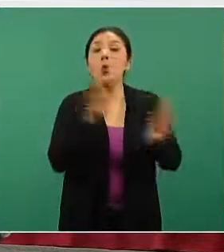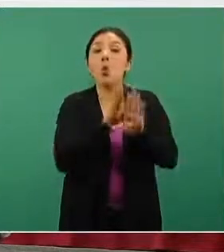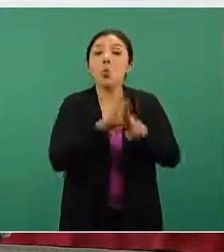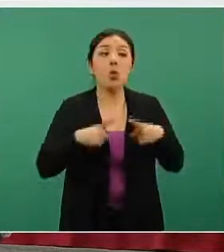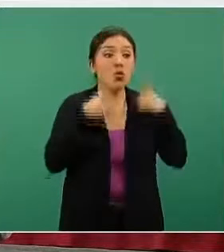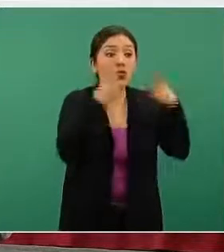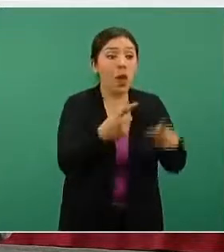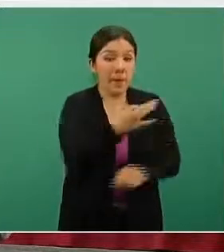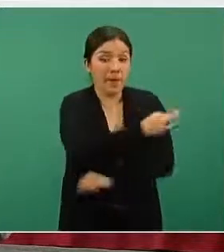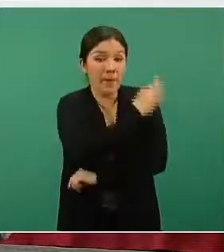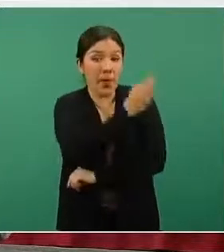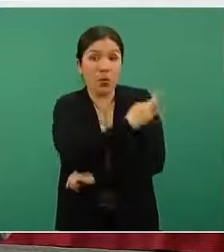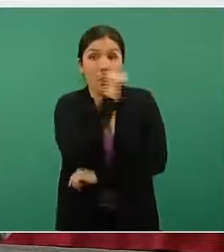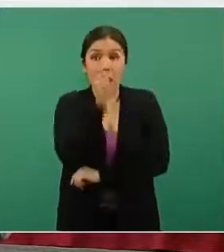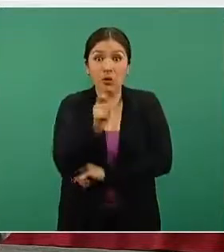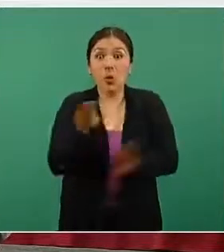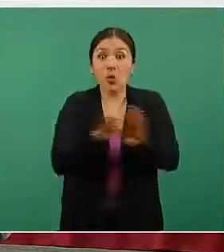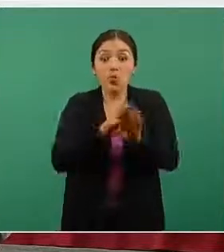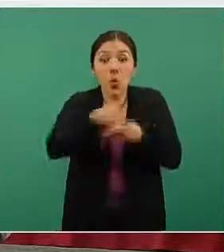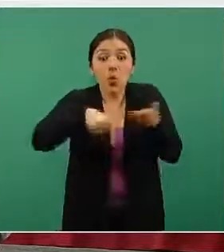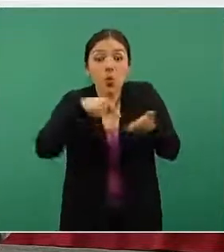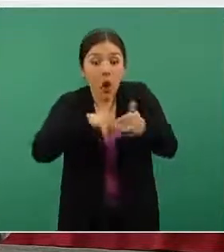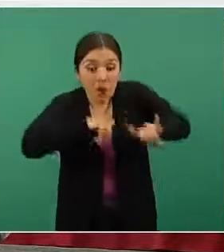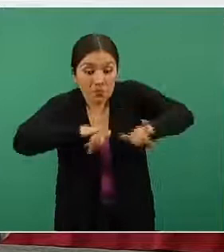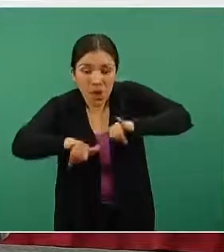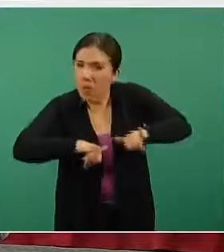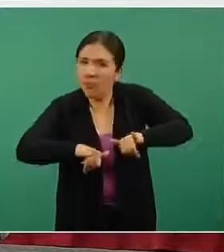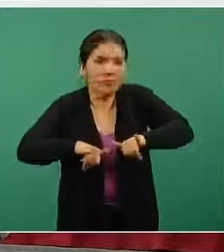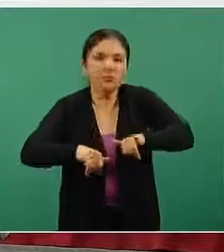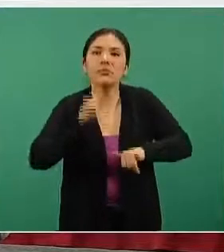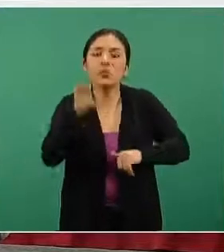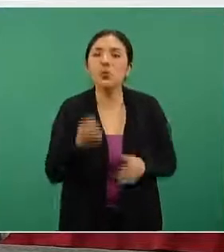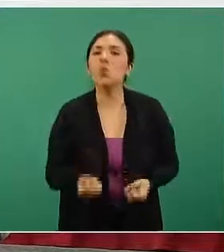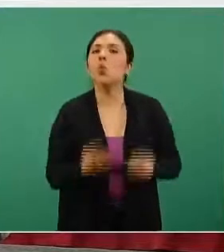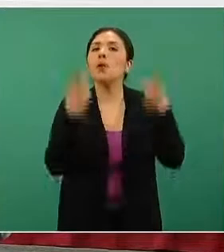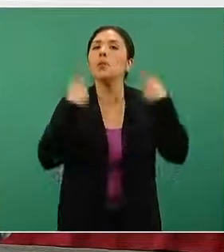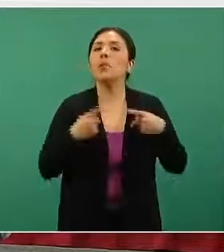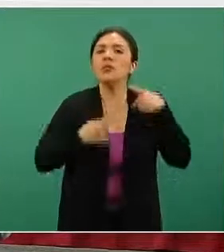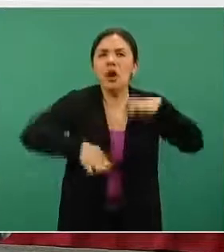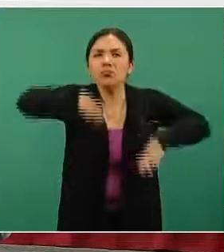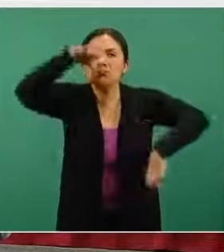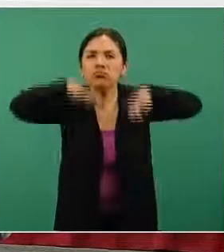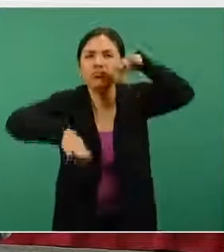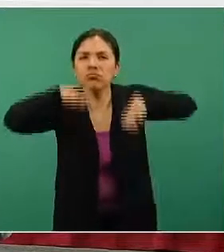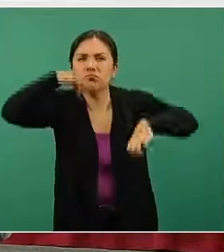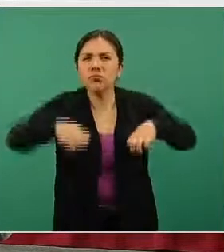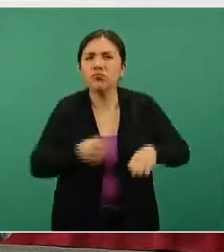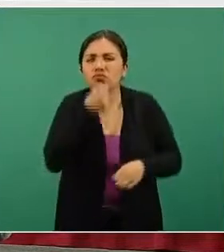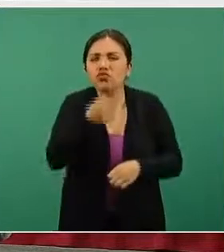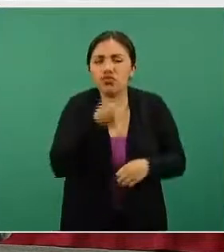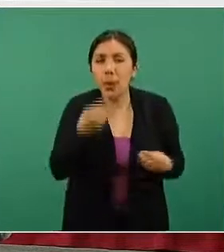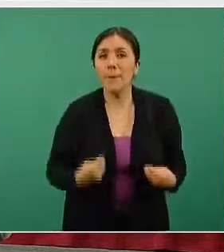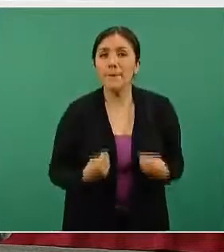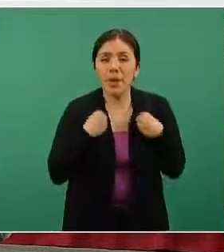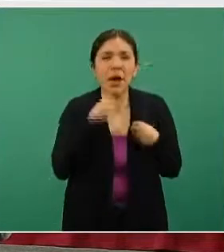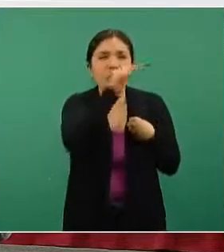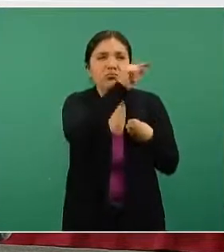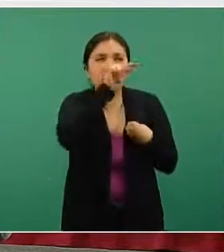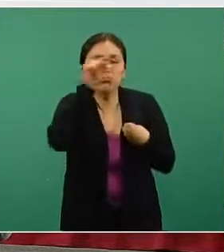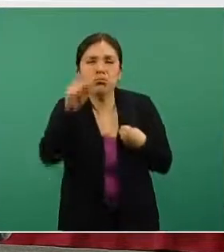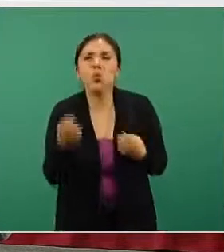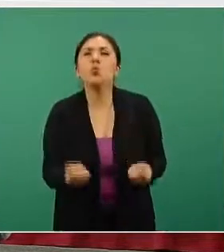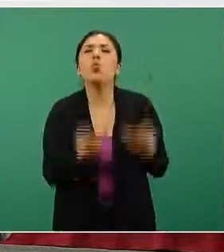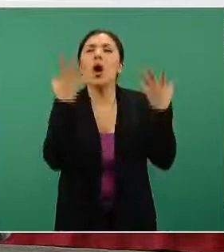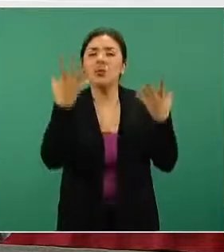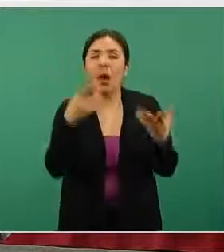se hace no por territorio, sino por la proporción de personas adultas mayores de cada entidad federativa, qué